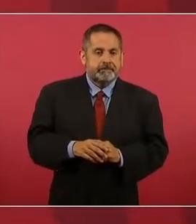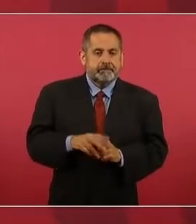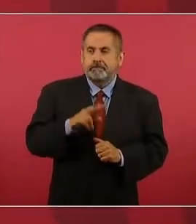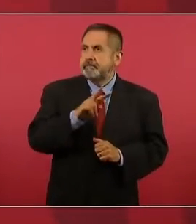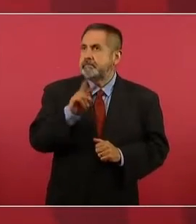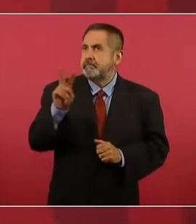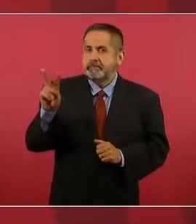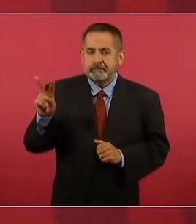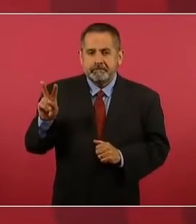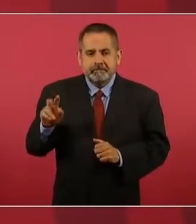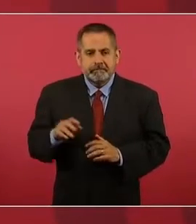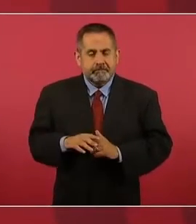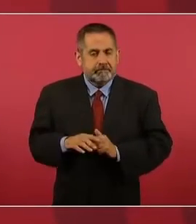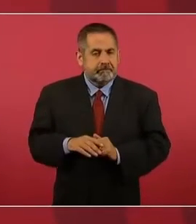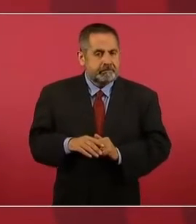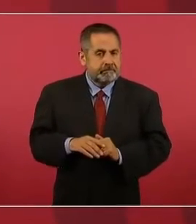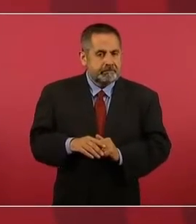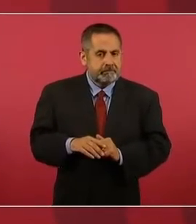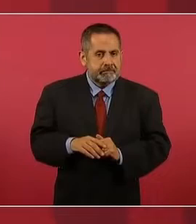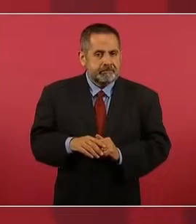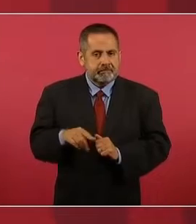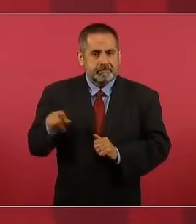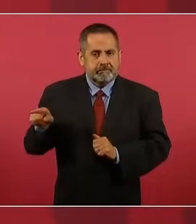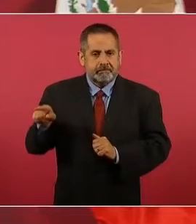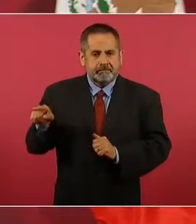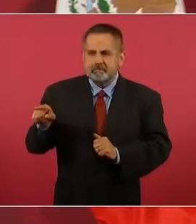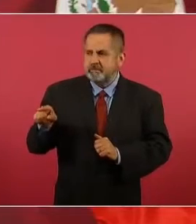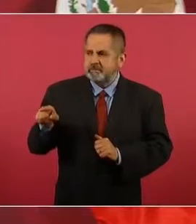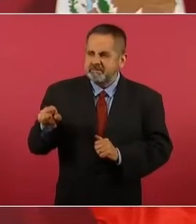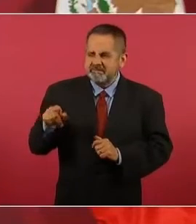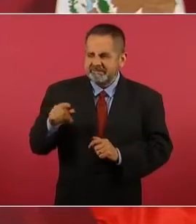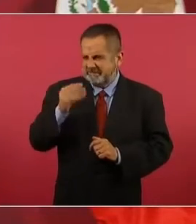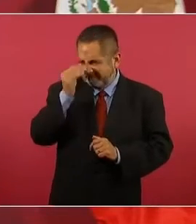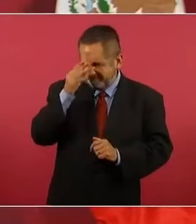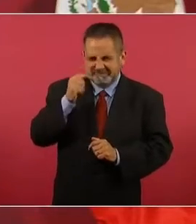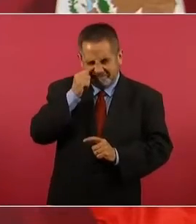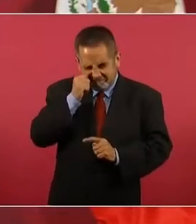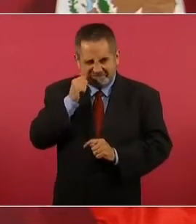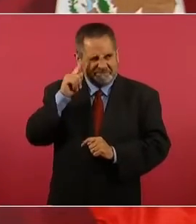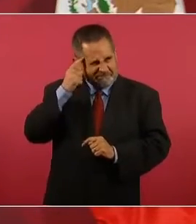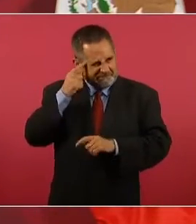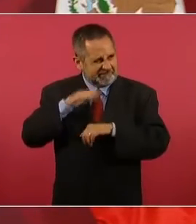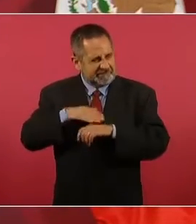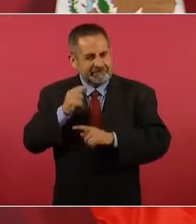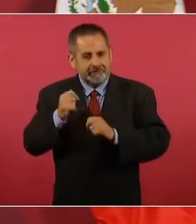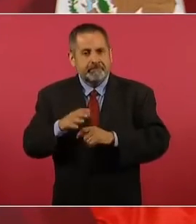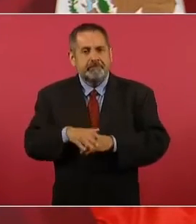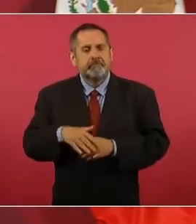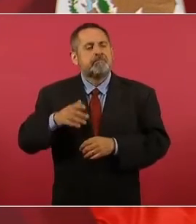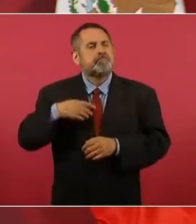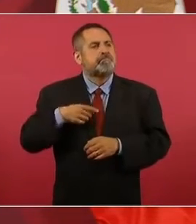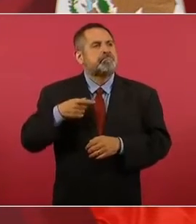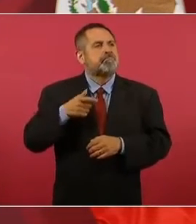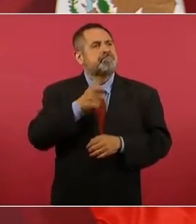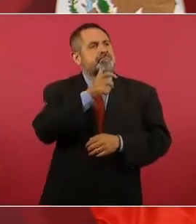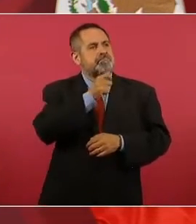descompusiera un poco más la cara, grabé.